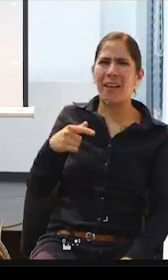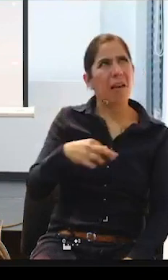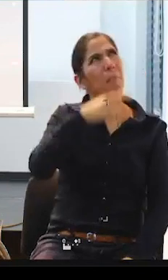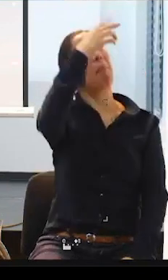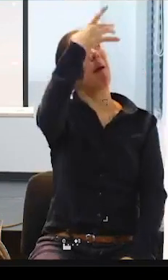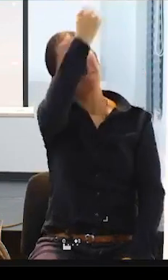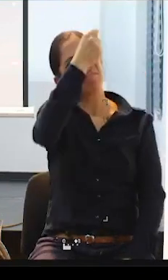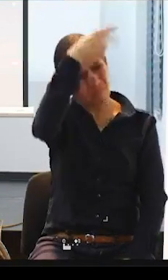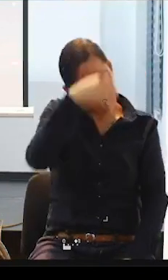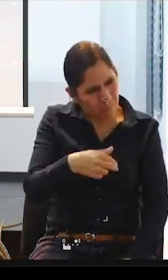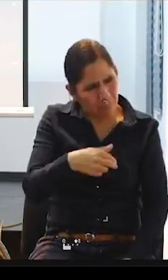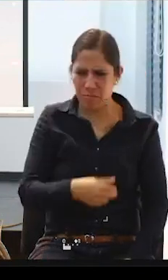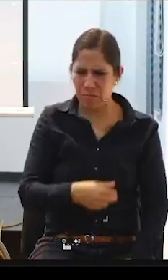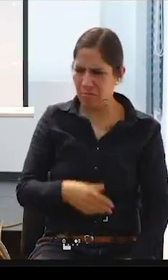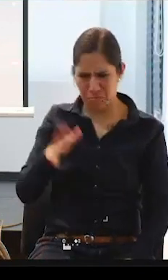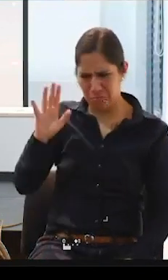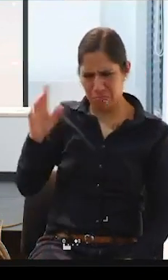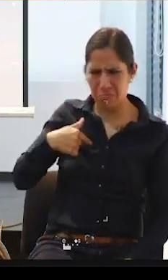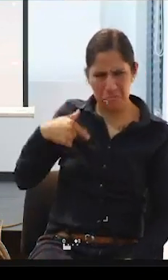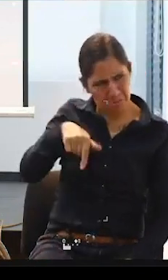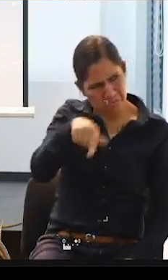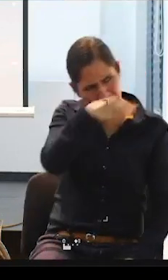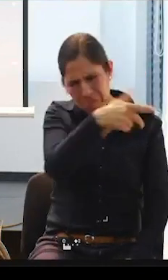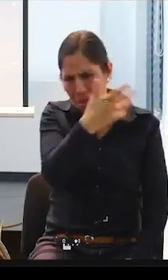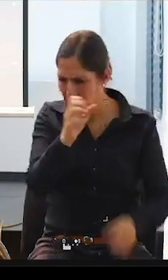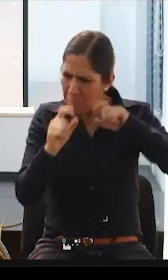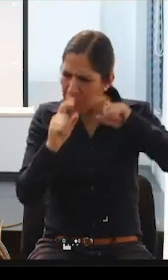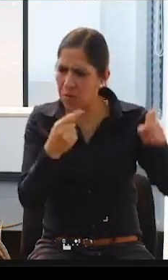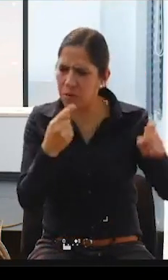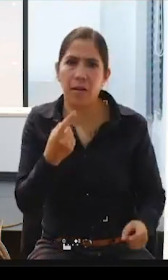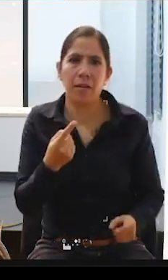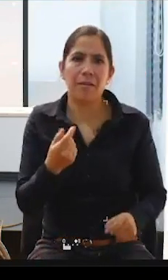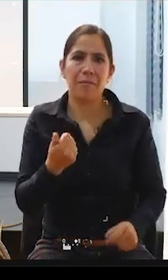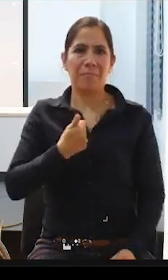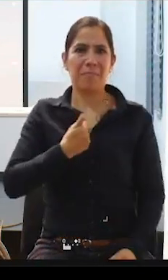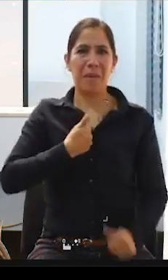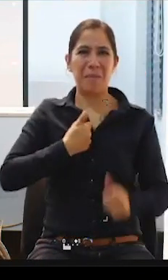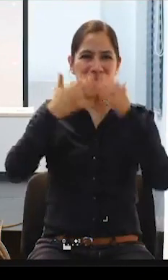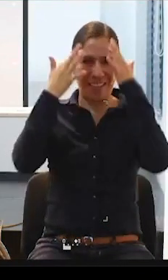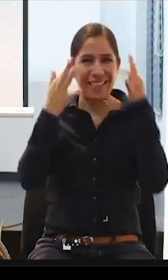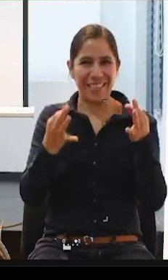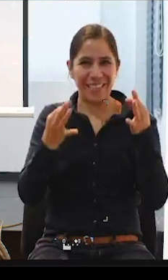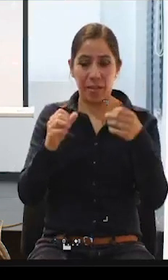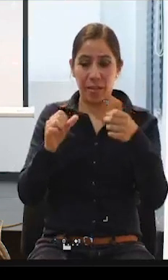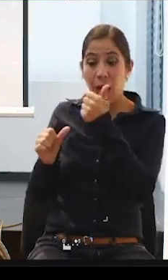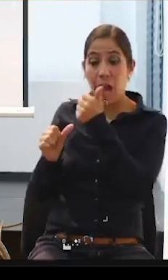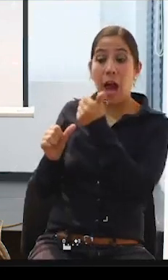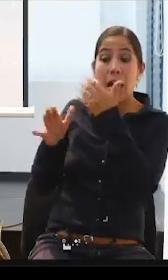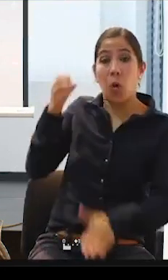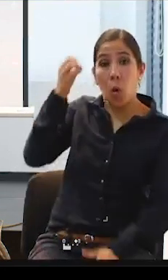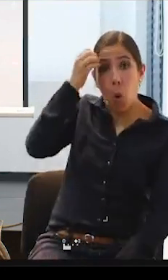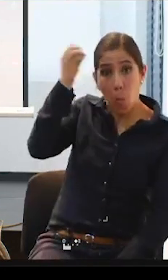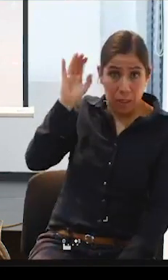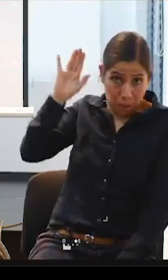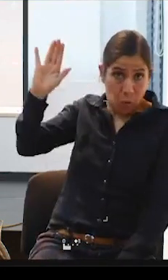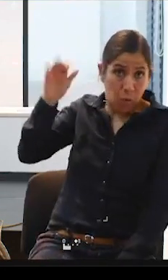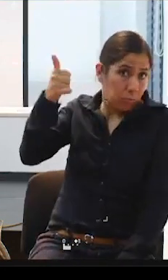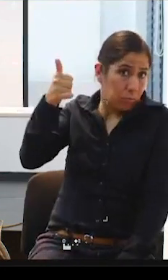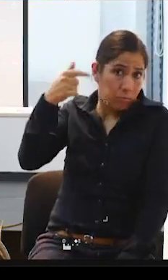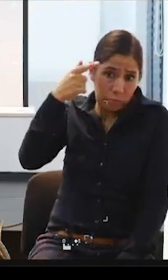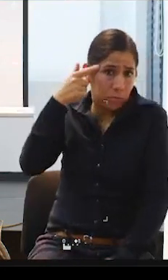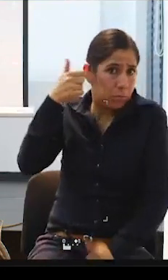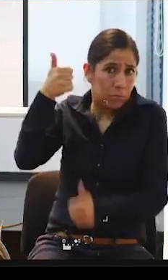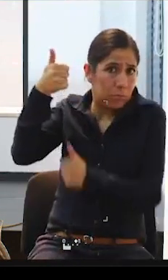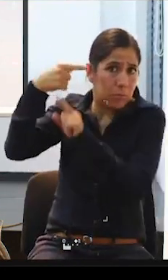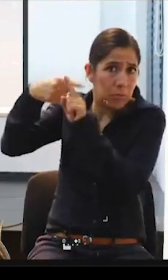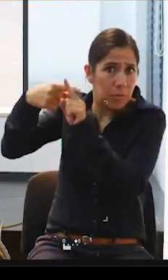si tenemos el establecimiento al lado, pues lo hacemos y ya está. Claro que nuestras trabajadoras opinan y piensan